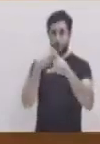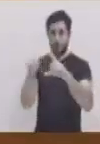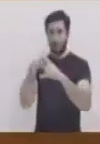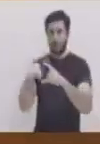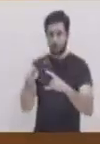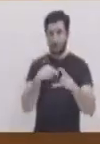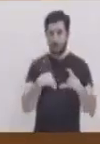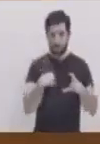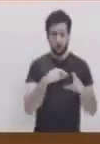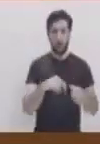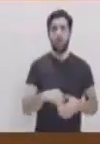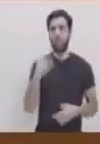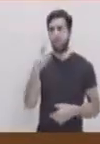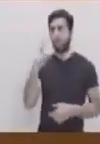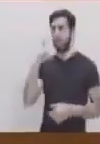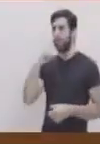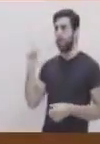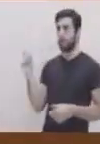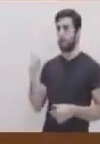de los lados